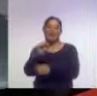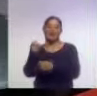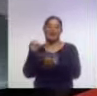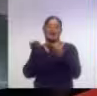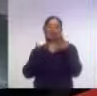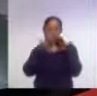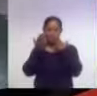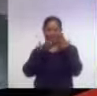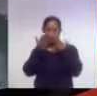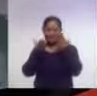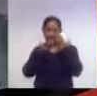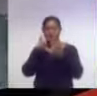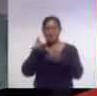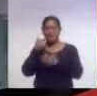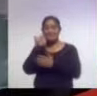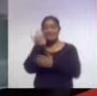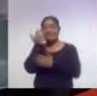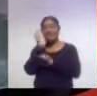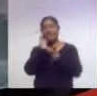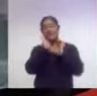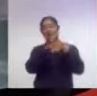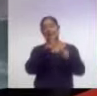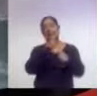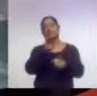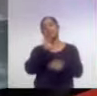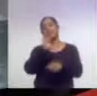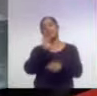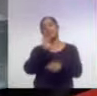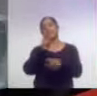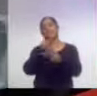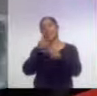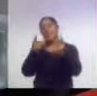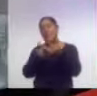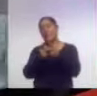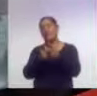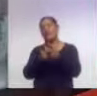que aspiren a egresar a bachillerato y de educación superior.